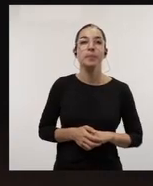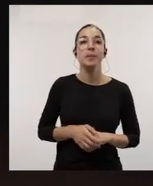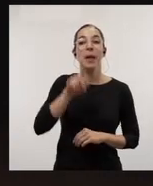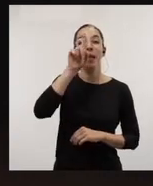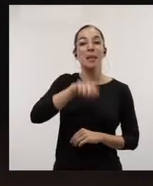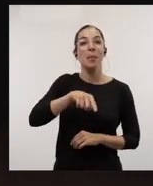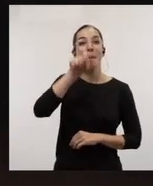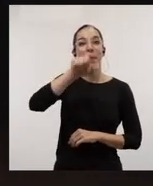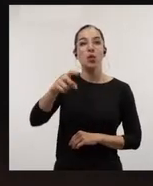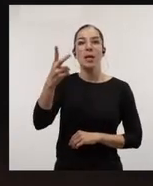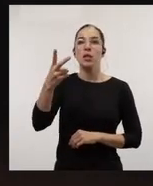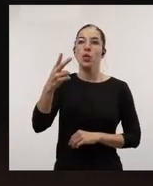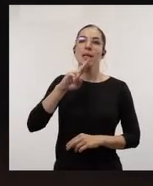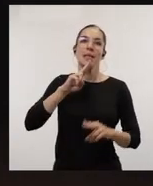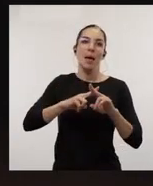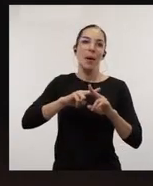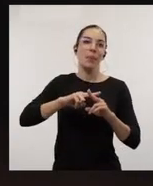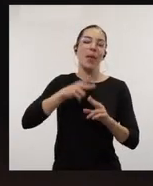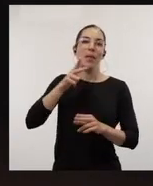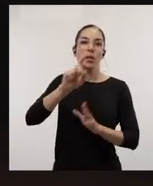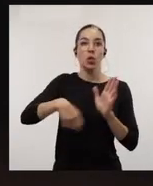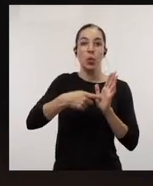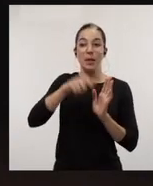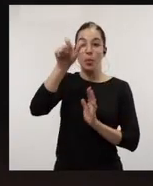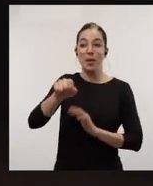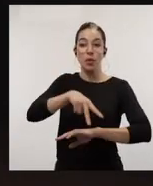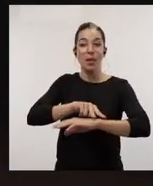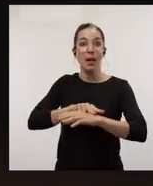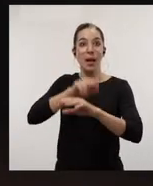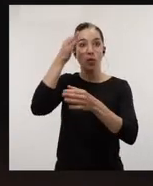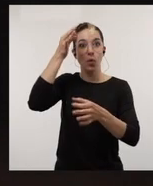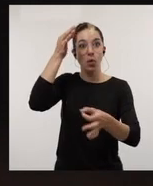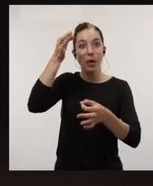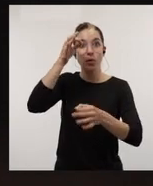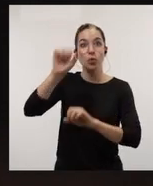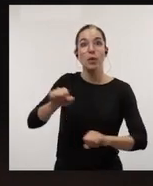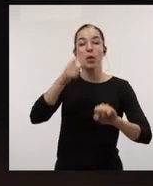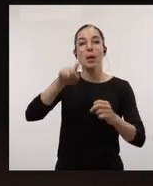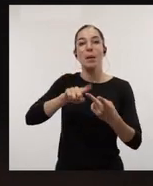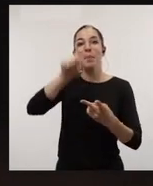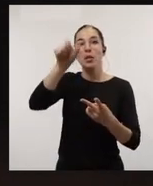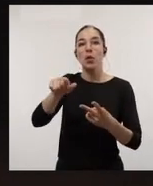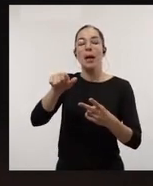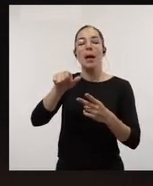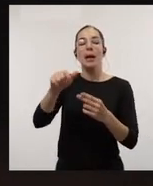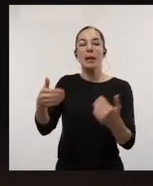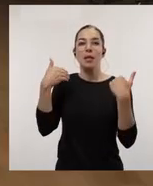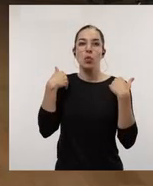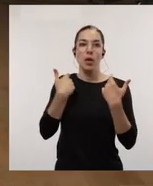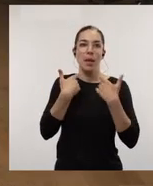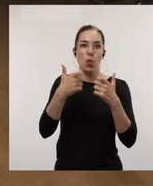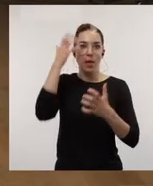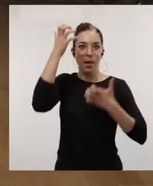Y también existen dos miembros que son de pleno derecho que son la delegada de protección de datos y el responsable de la unidad veterinaria.